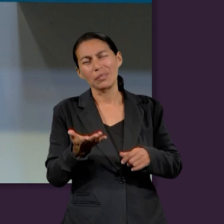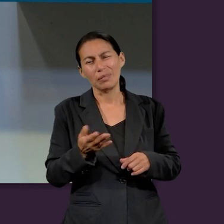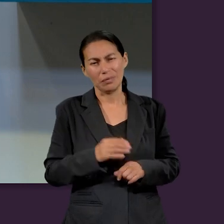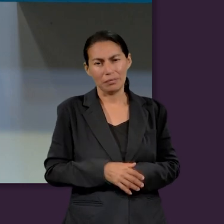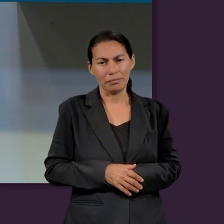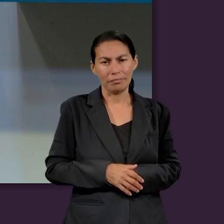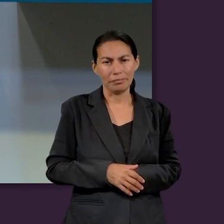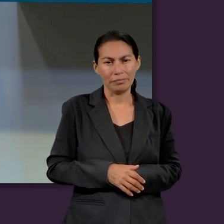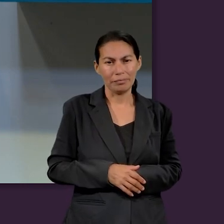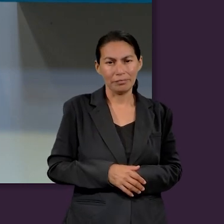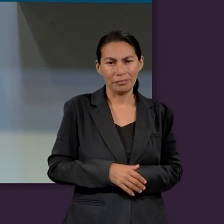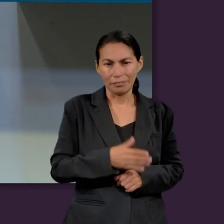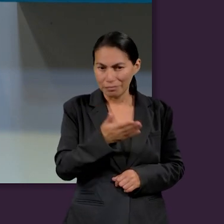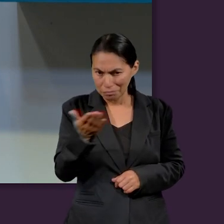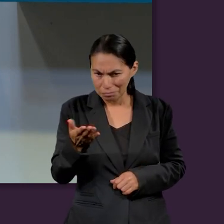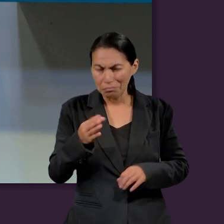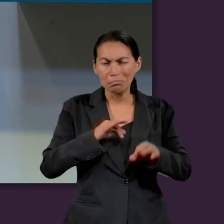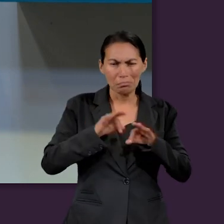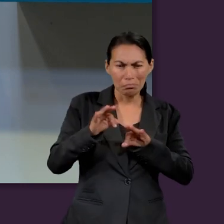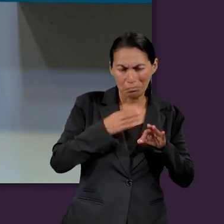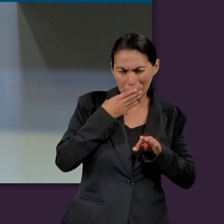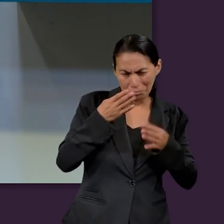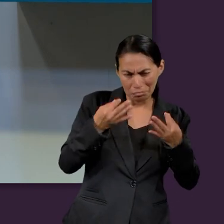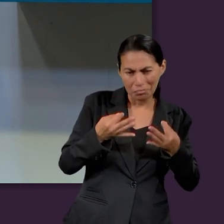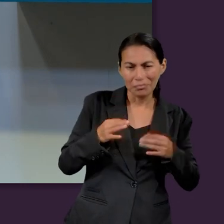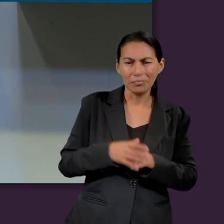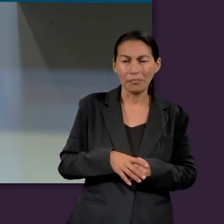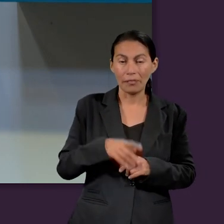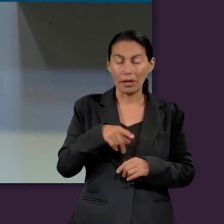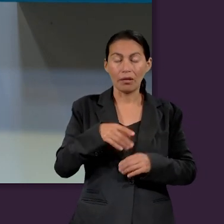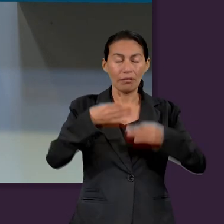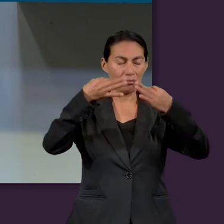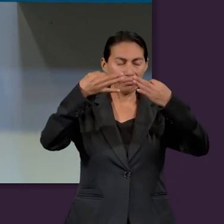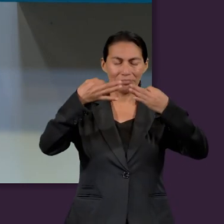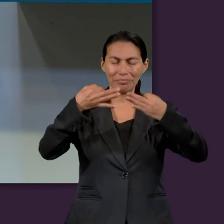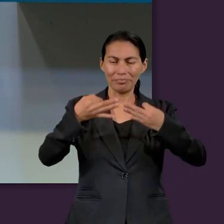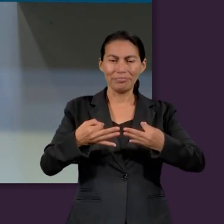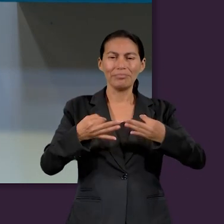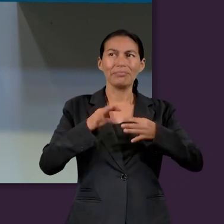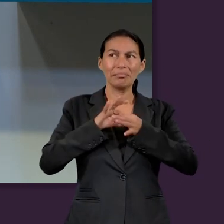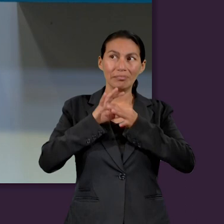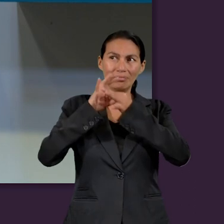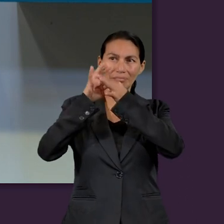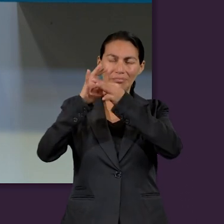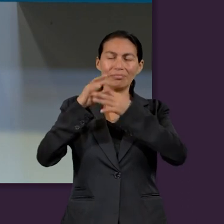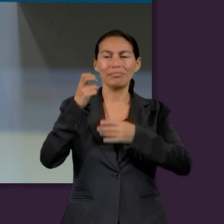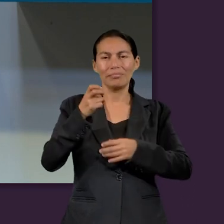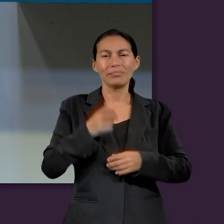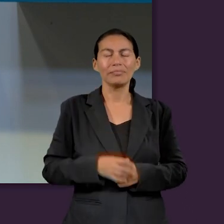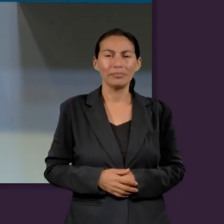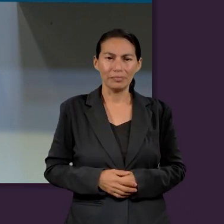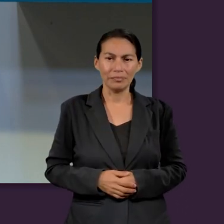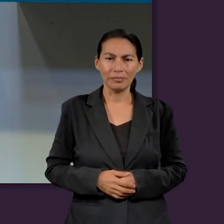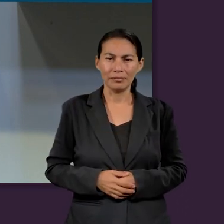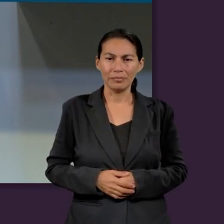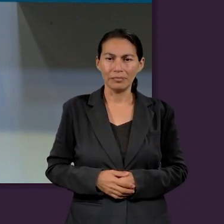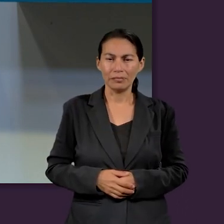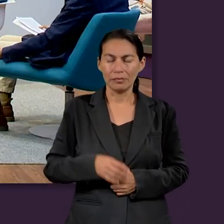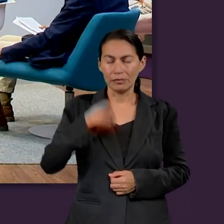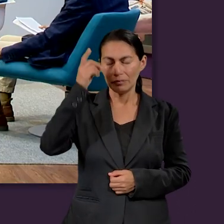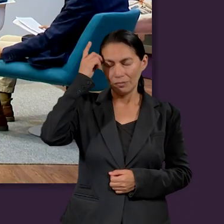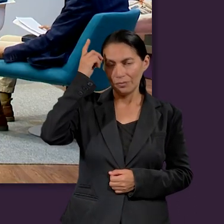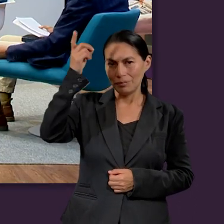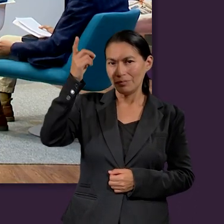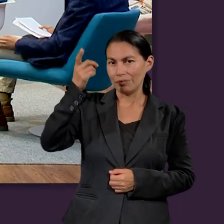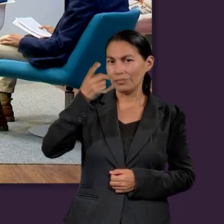pastor, ¿no? Para que tú puedas trabajar, pero la integridad, ¿no? Así La integridad a